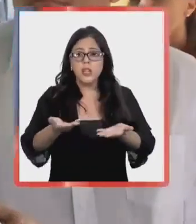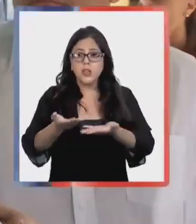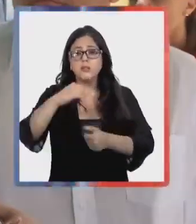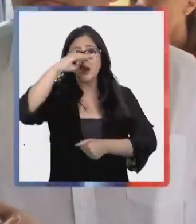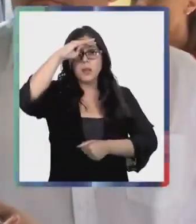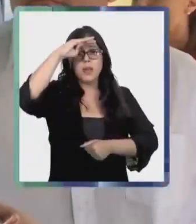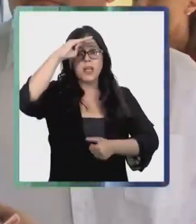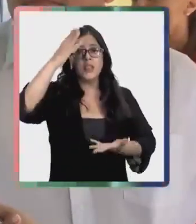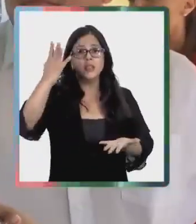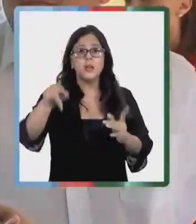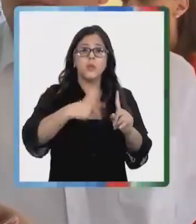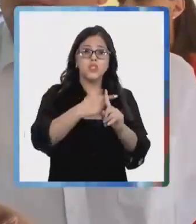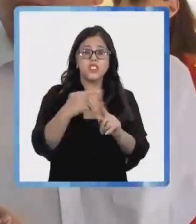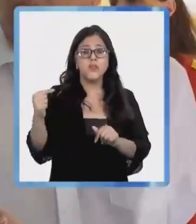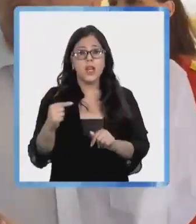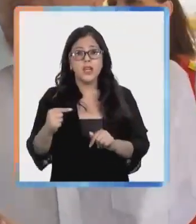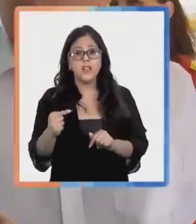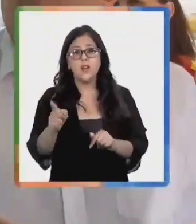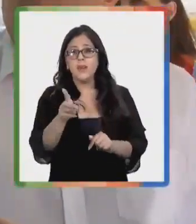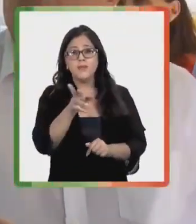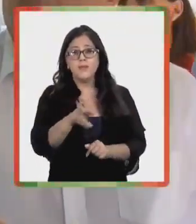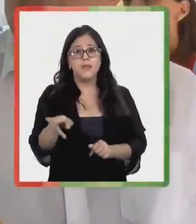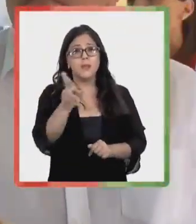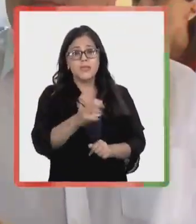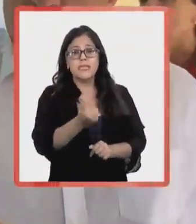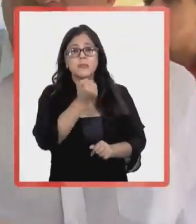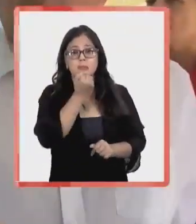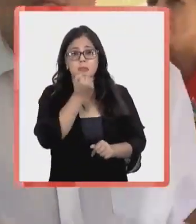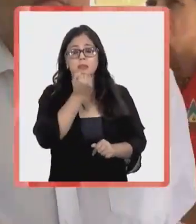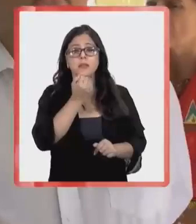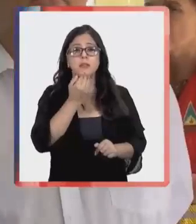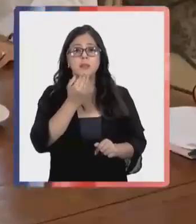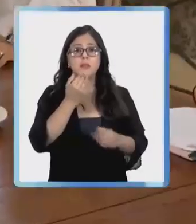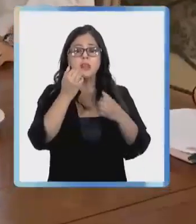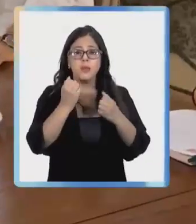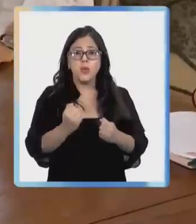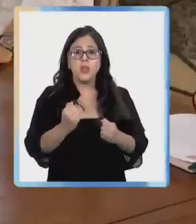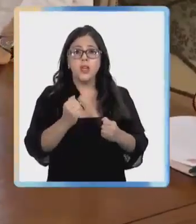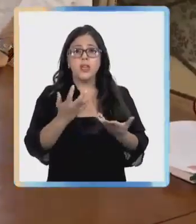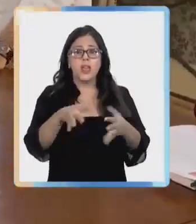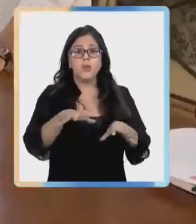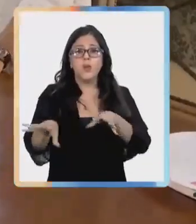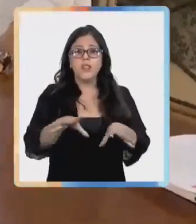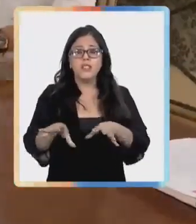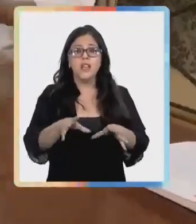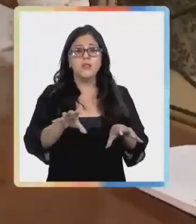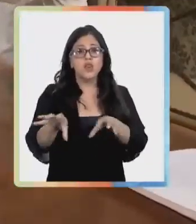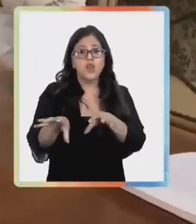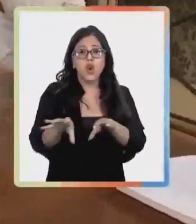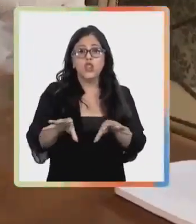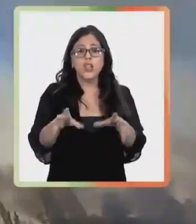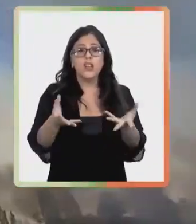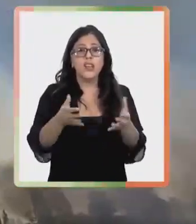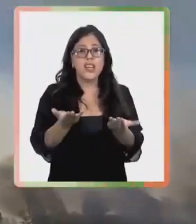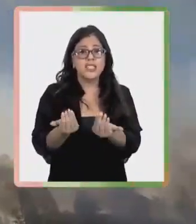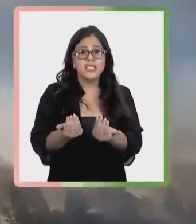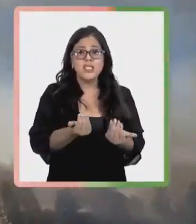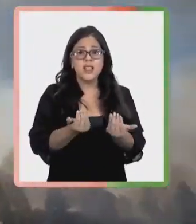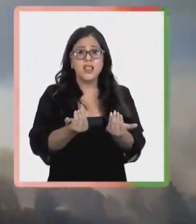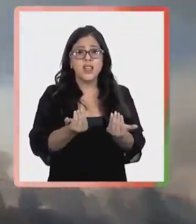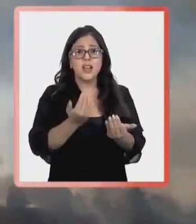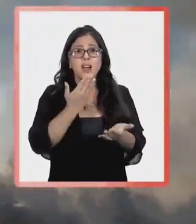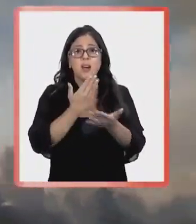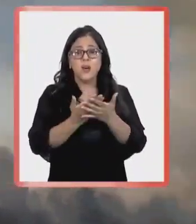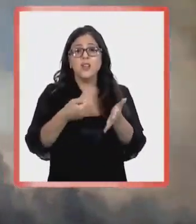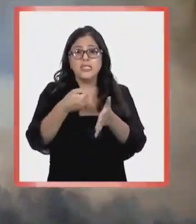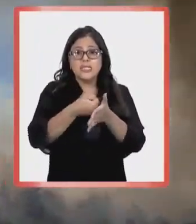experiencias, las buenas y las malas, para no repetir los errores, y también poder disponer y movilizar los recursos que sean necesarios al momento